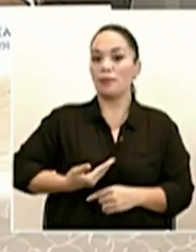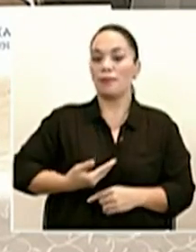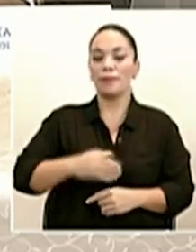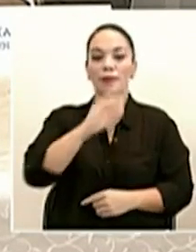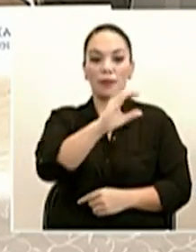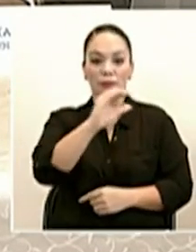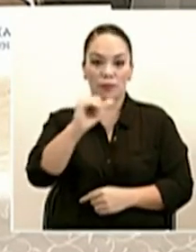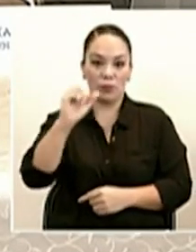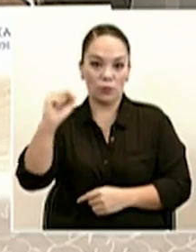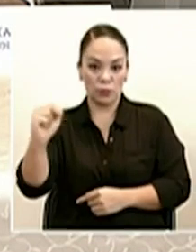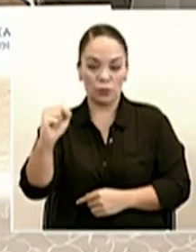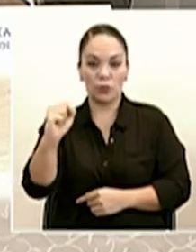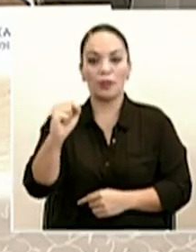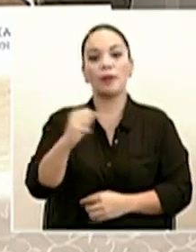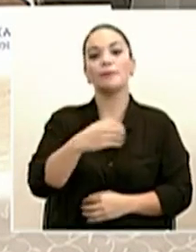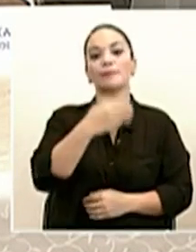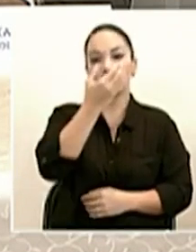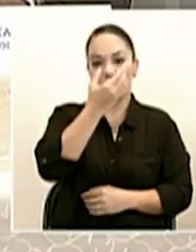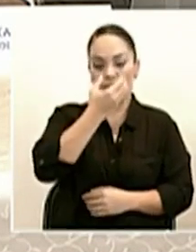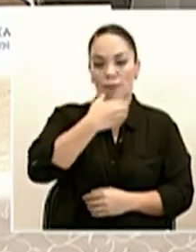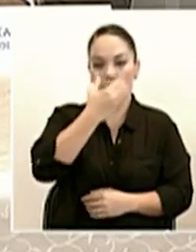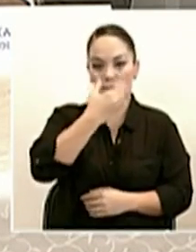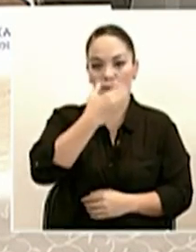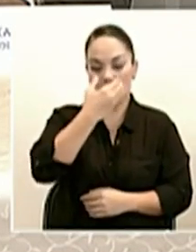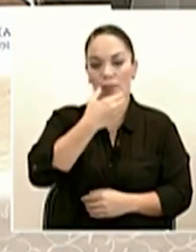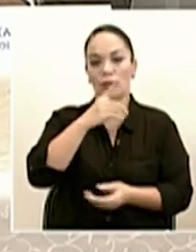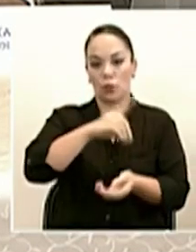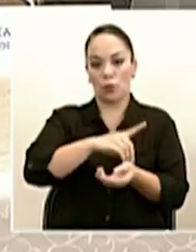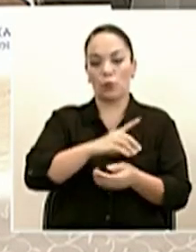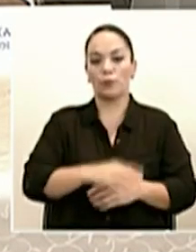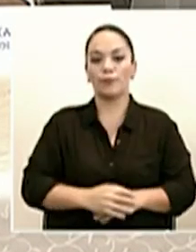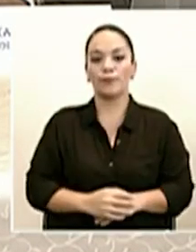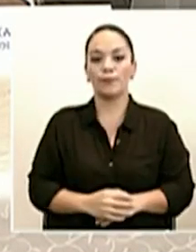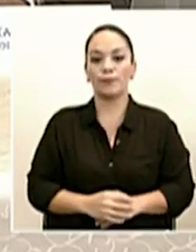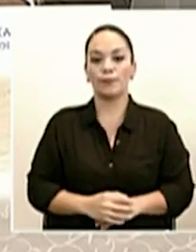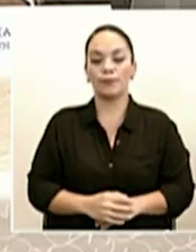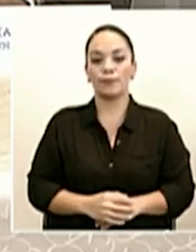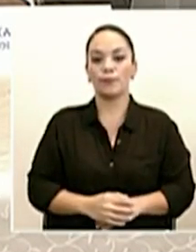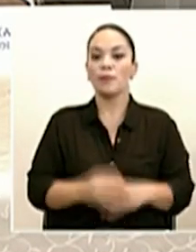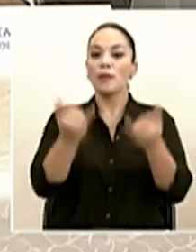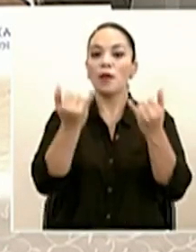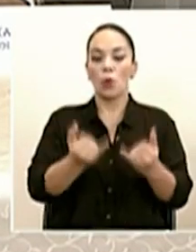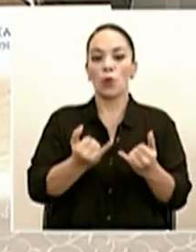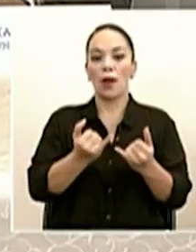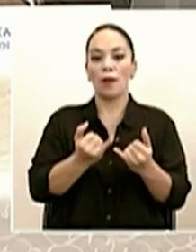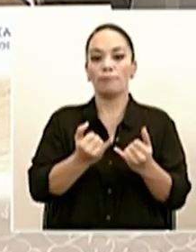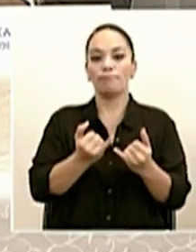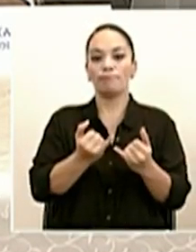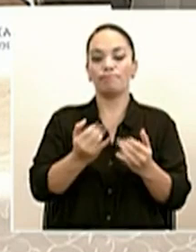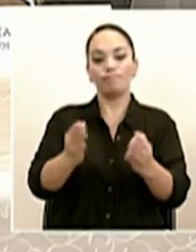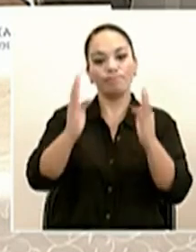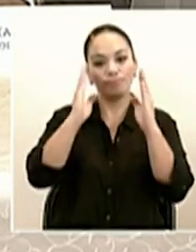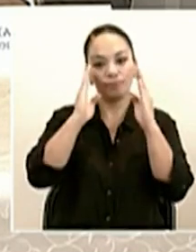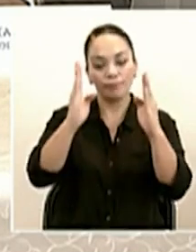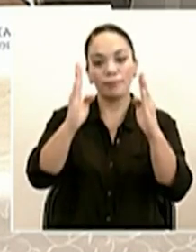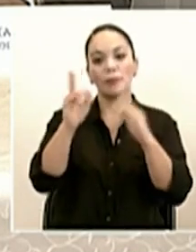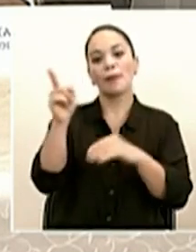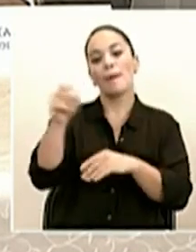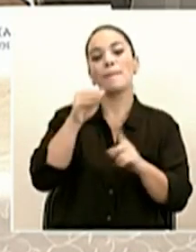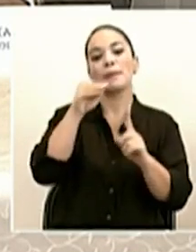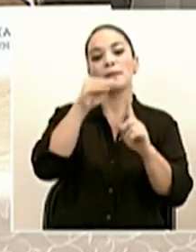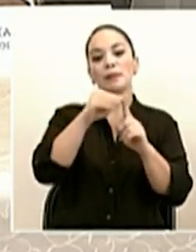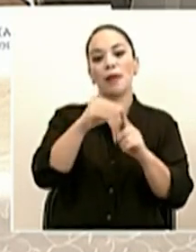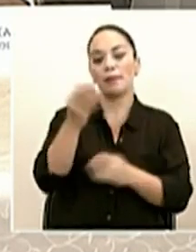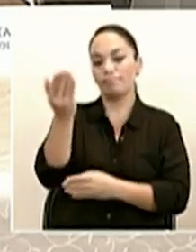de la Caja Costarricense de Seguro Social, el doctor Román Macaya. A continuación, escucharemos el mensaje del señor presidente de la